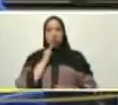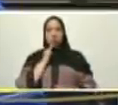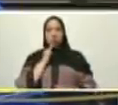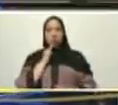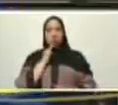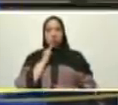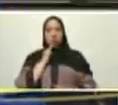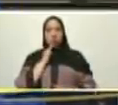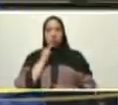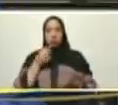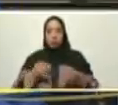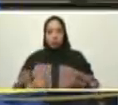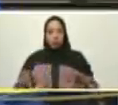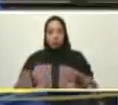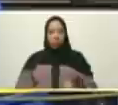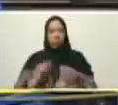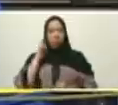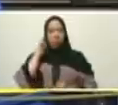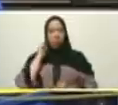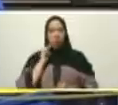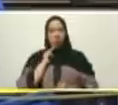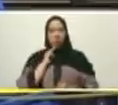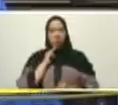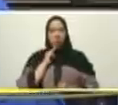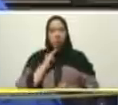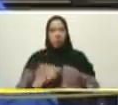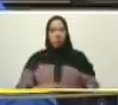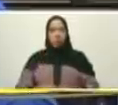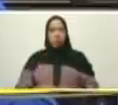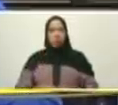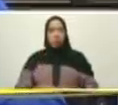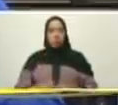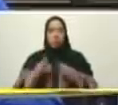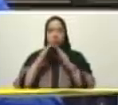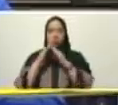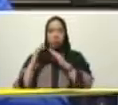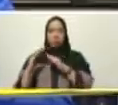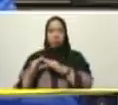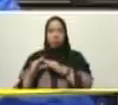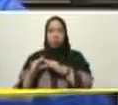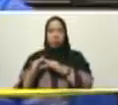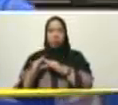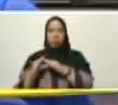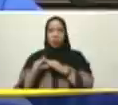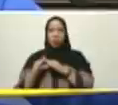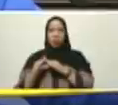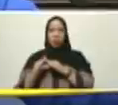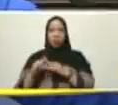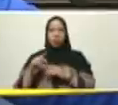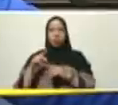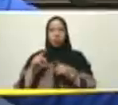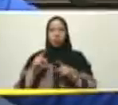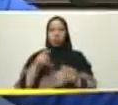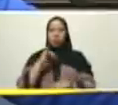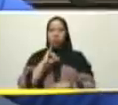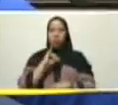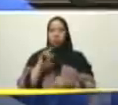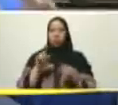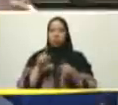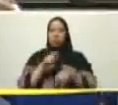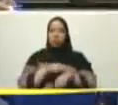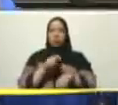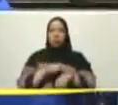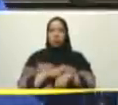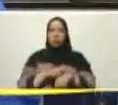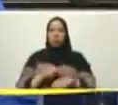Simón Bolívar vivió en esa casa en el periodo en